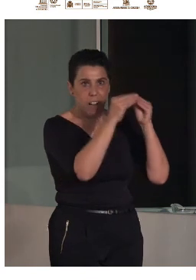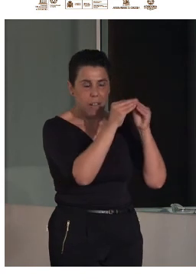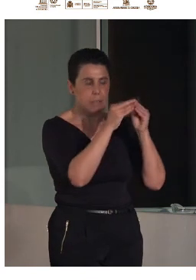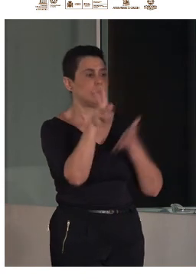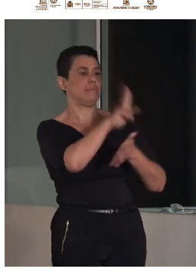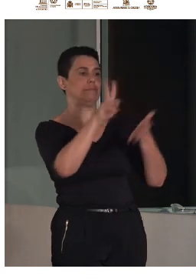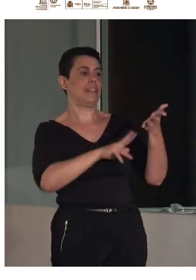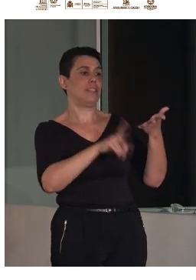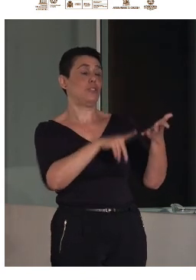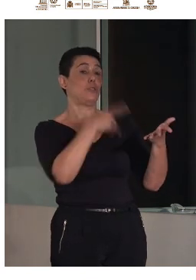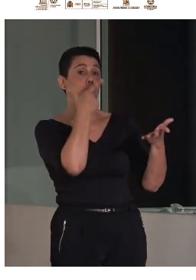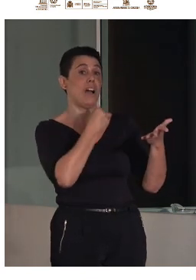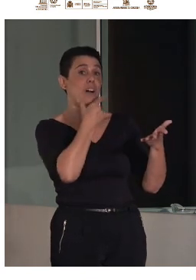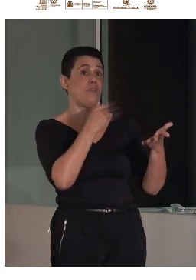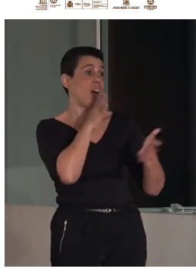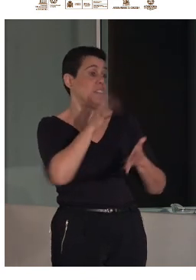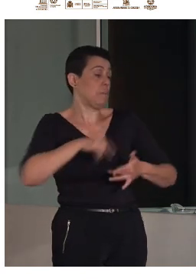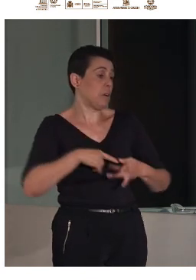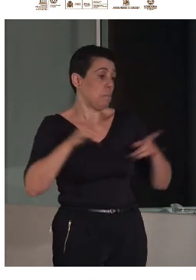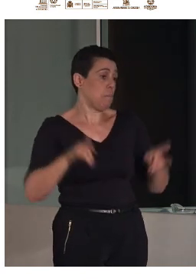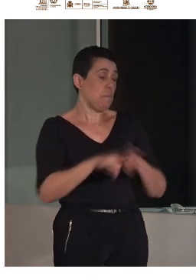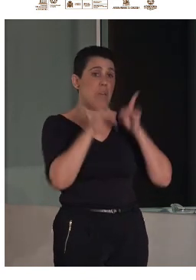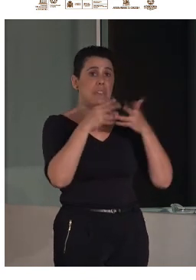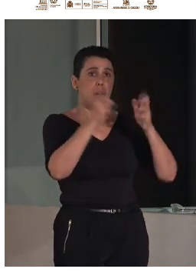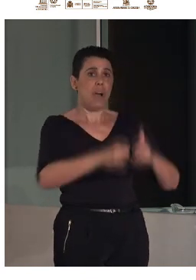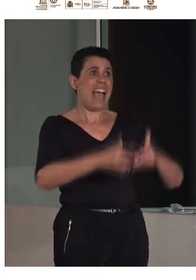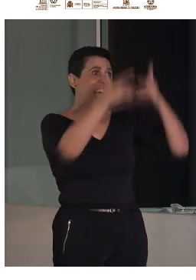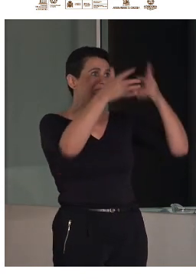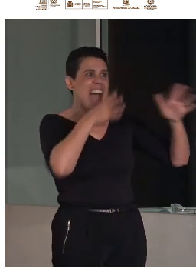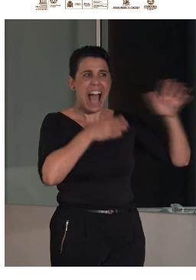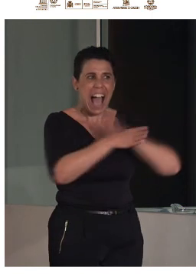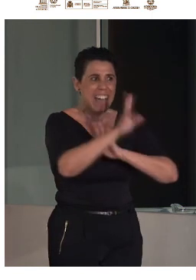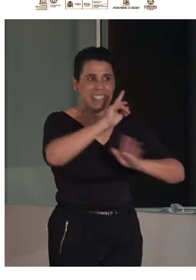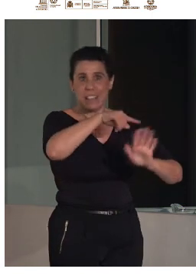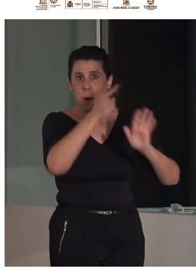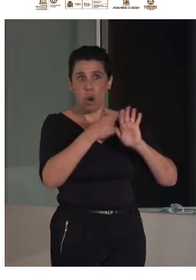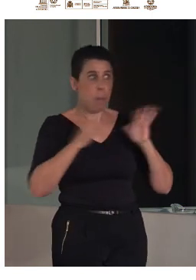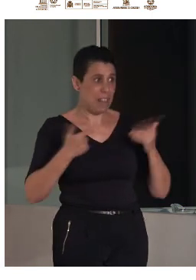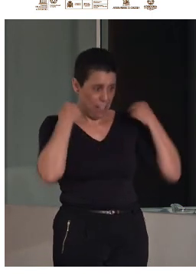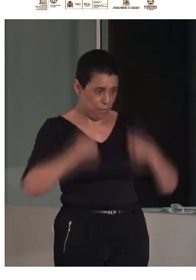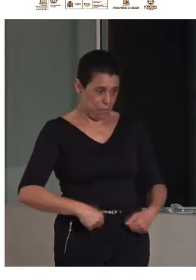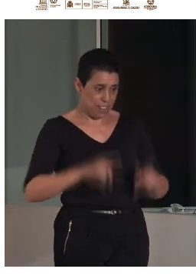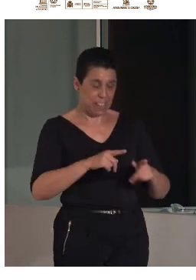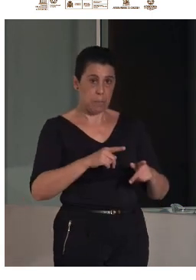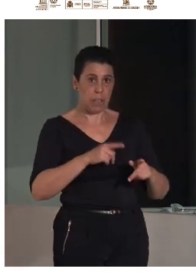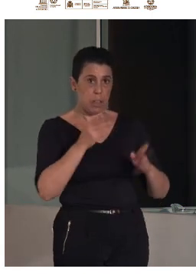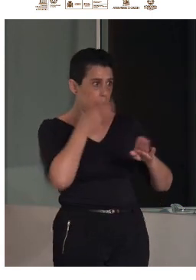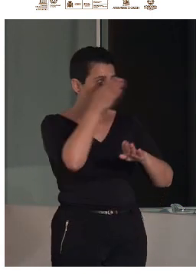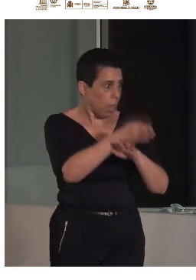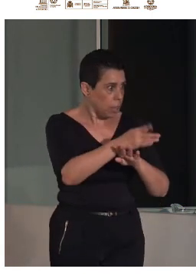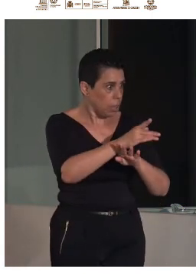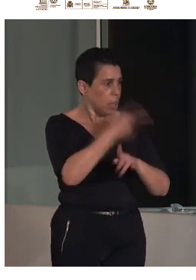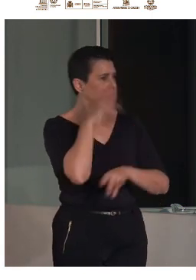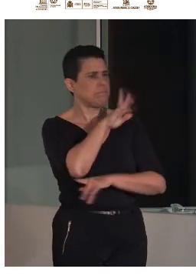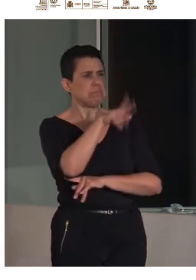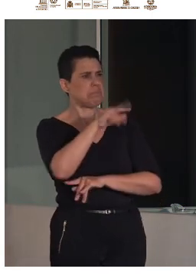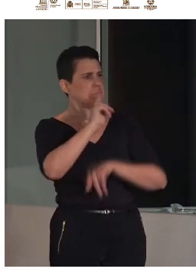de nada te sirve que el edificio sea completamente accesible si llegues y cuando vas y te vas cuando entras y te vas no te